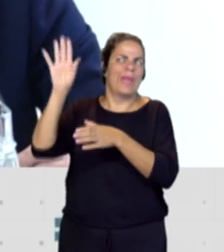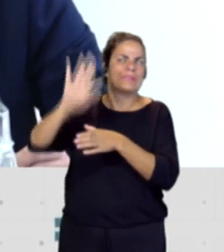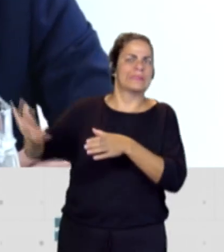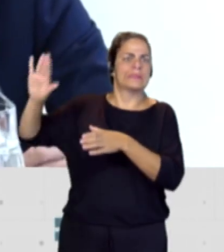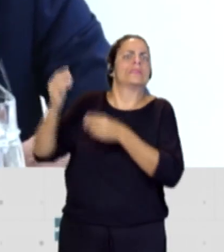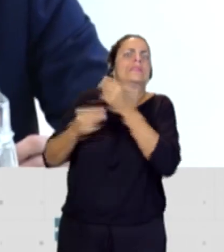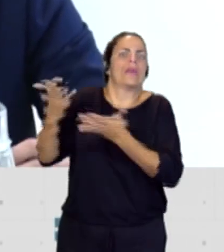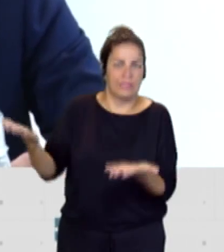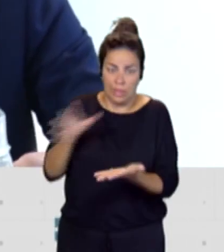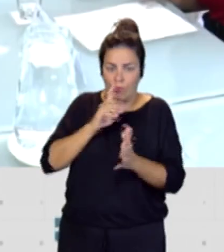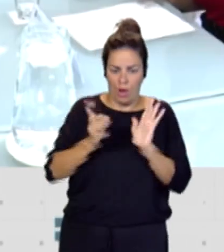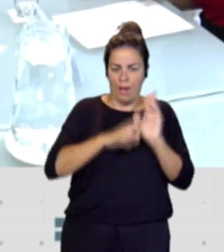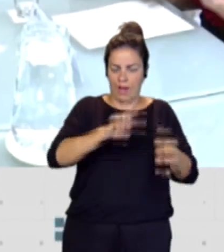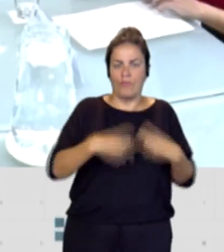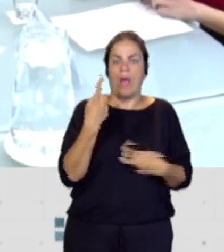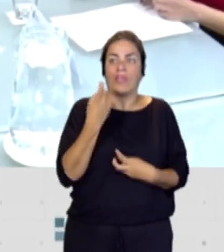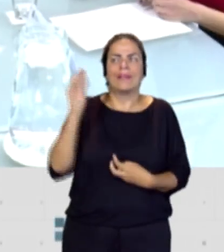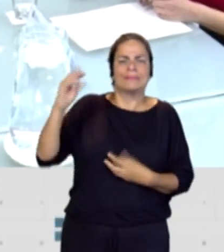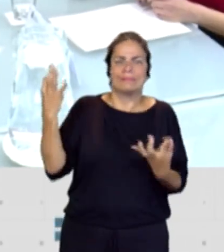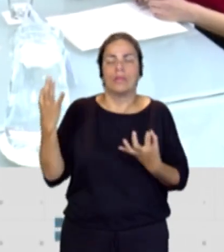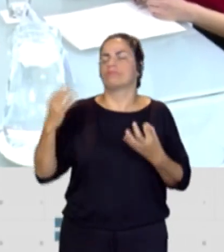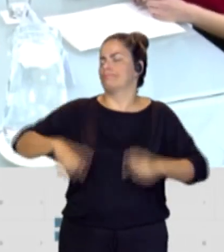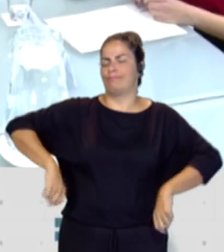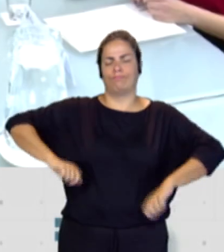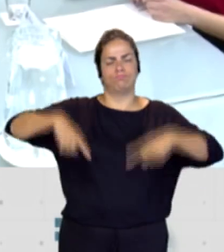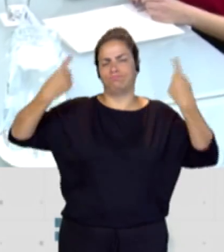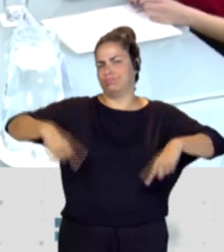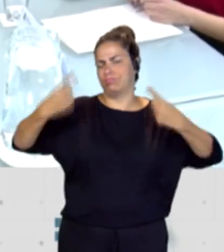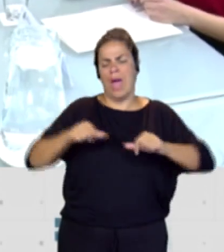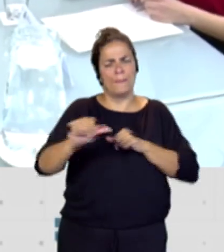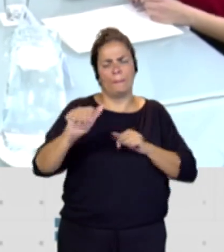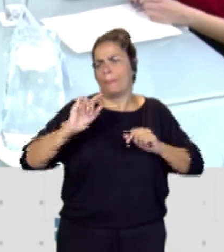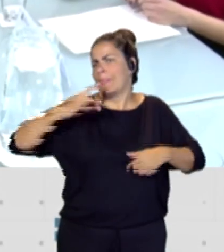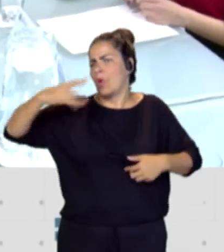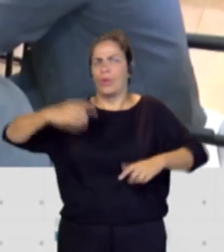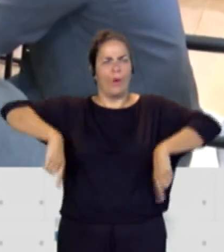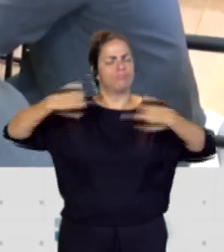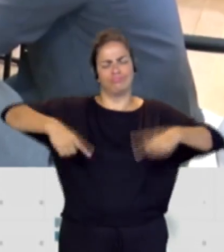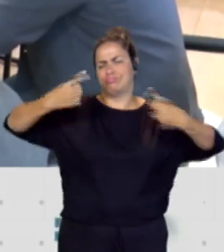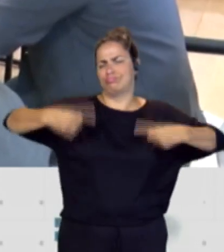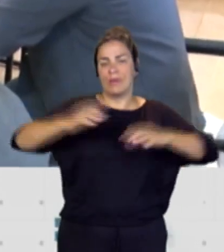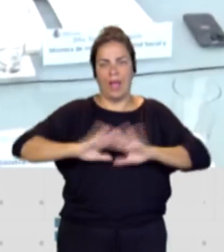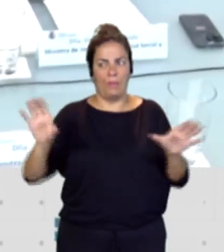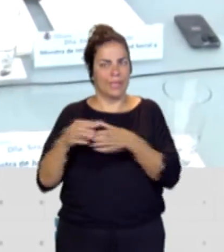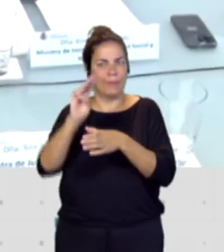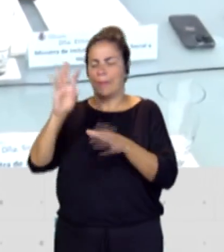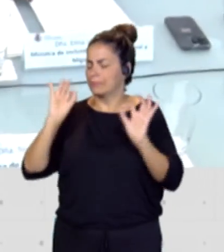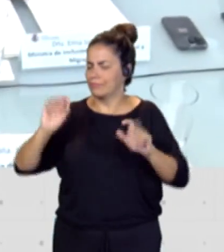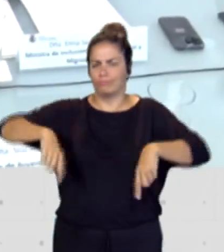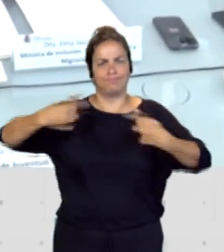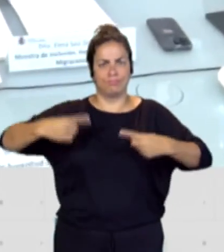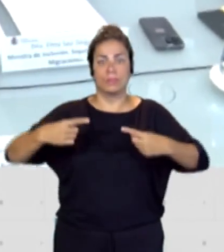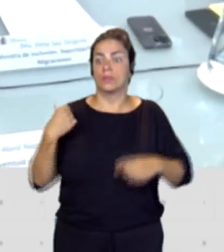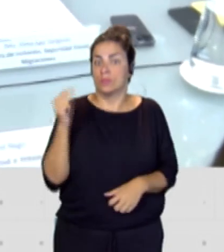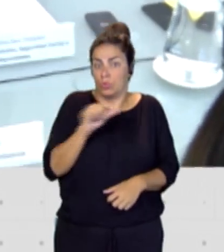reforma. Y a partir de ahí lo que hemos escuchado es ruido y bronca por parte del Partido Popular. Y desde hace una semana el